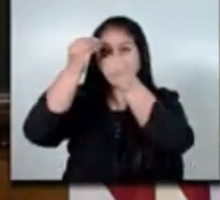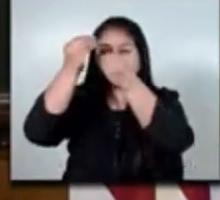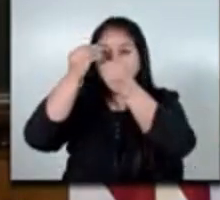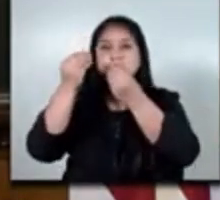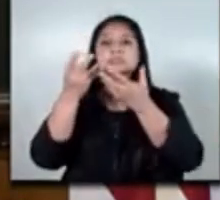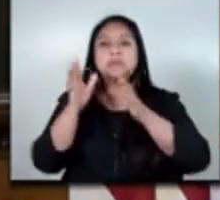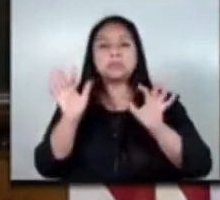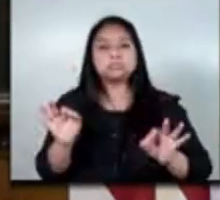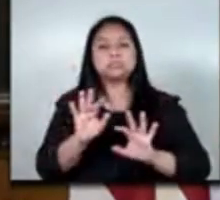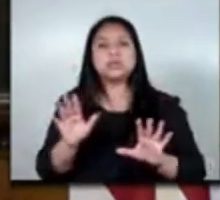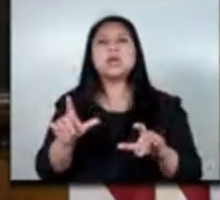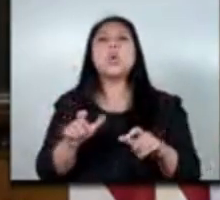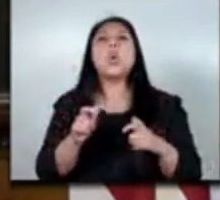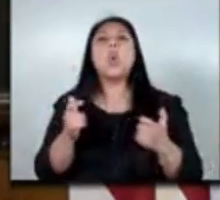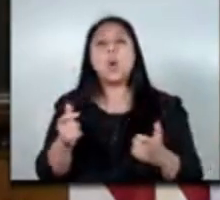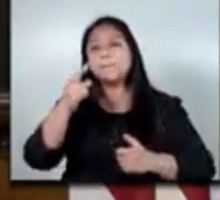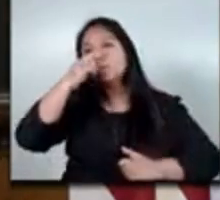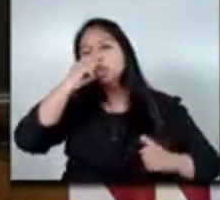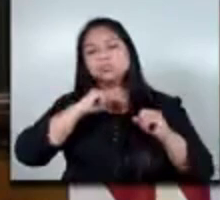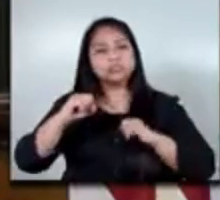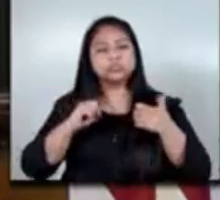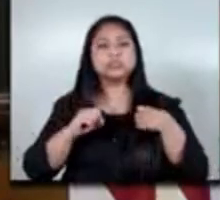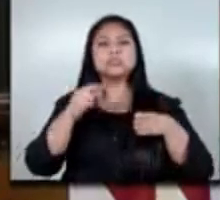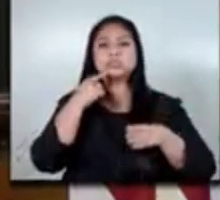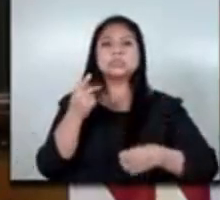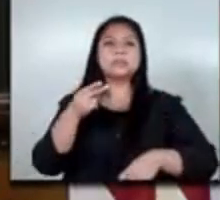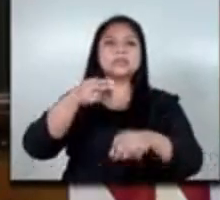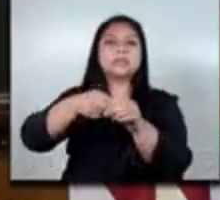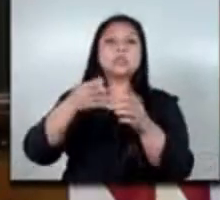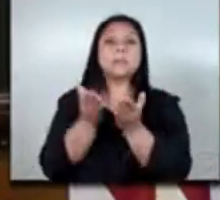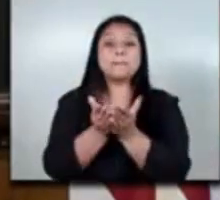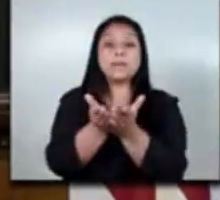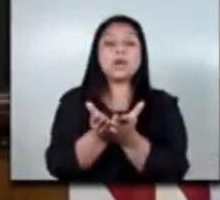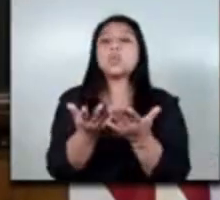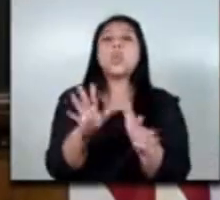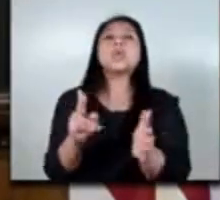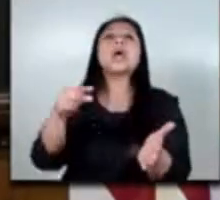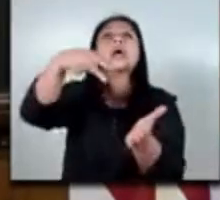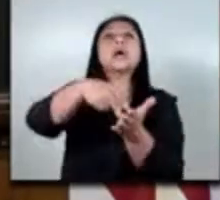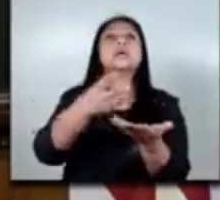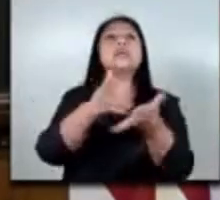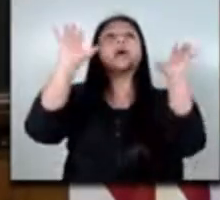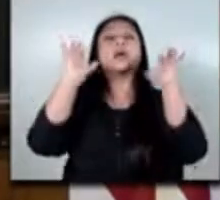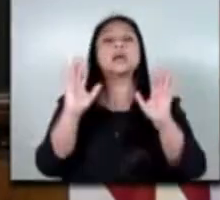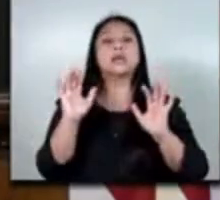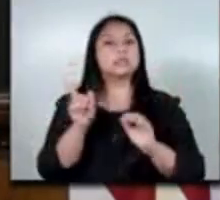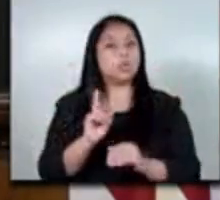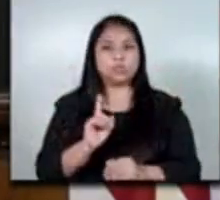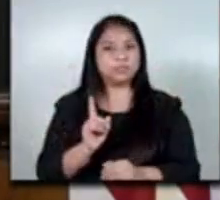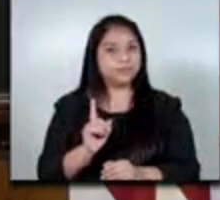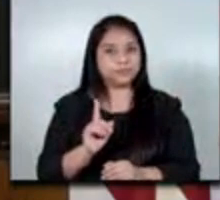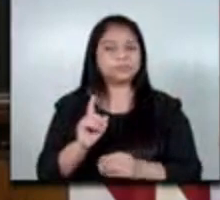de cómo trabajar y cómo actuar dentro de un barco no es sólo simplemente subirse al barco y ahí vamos verdad